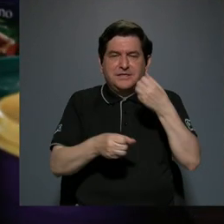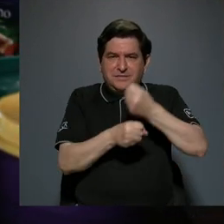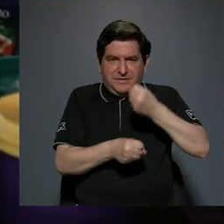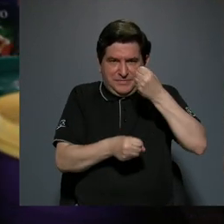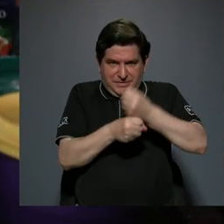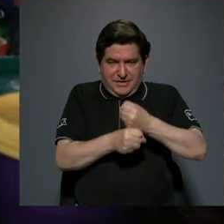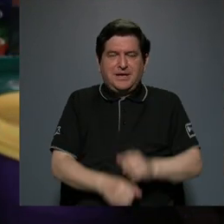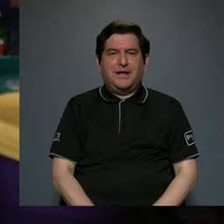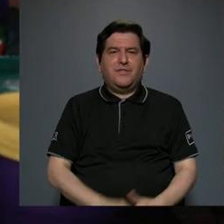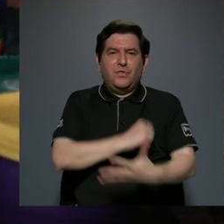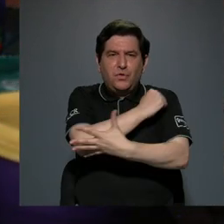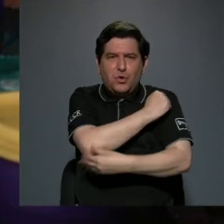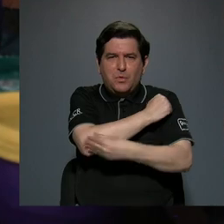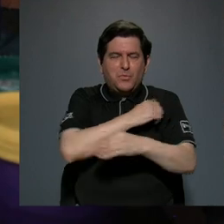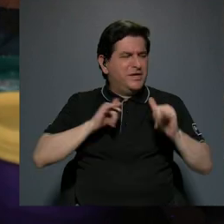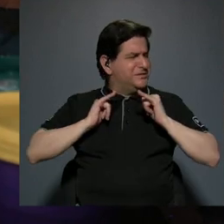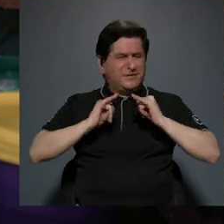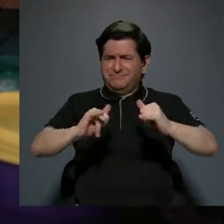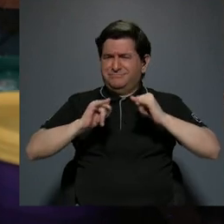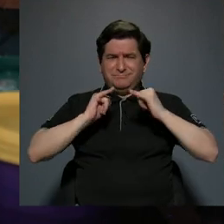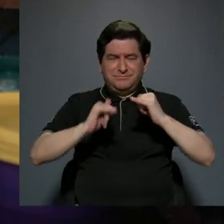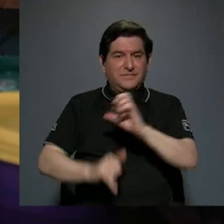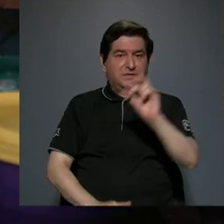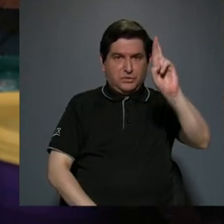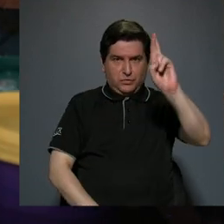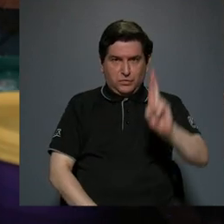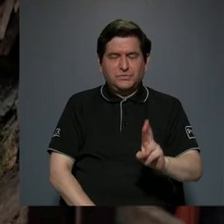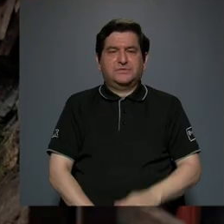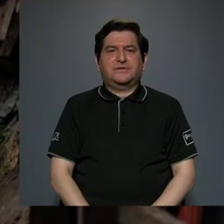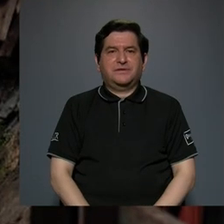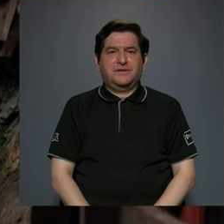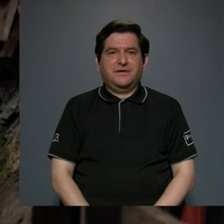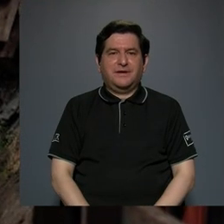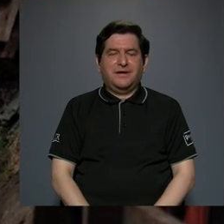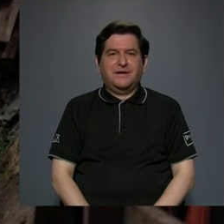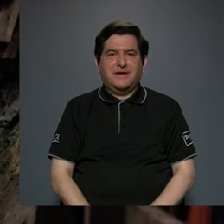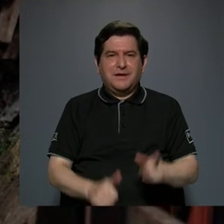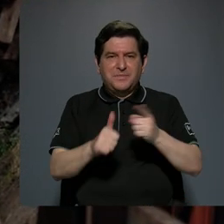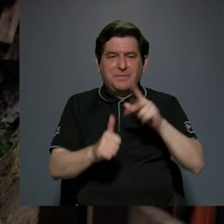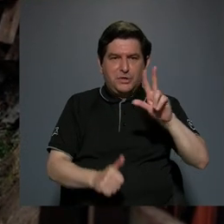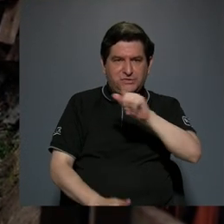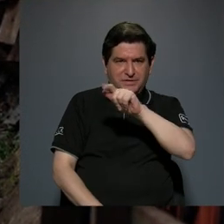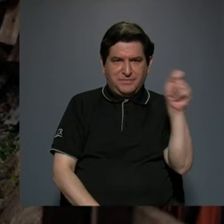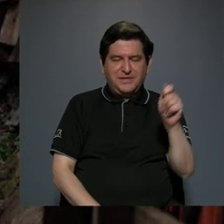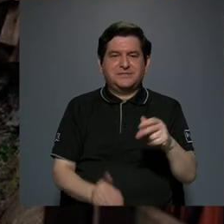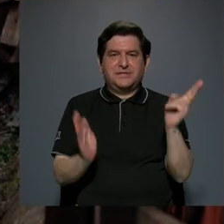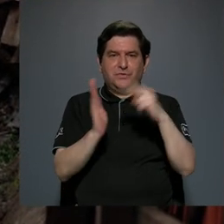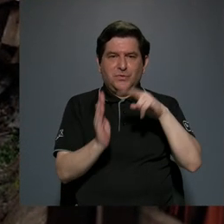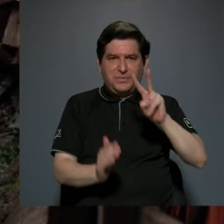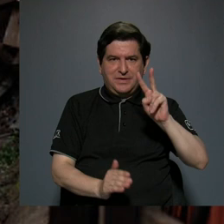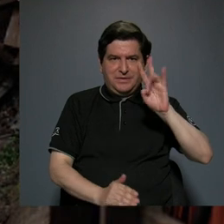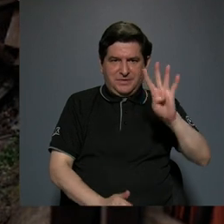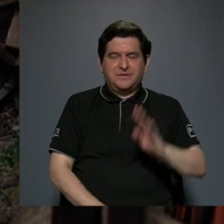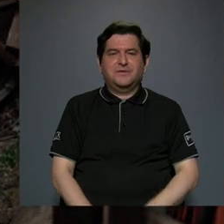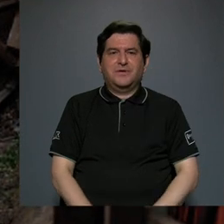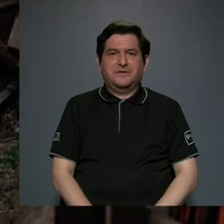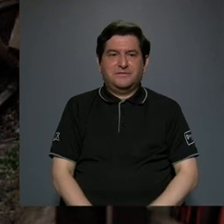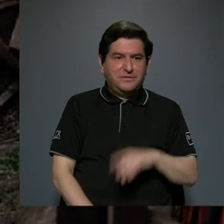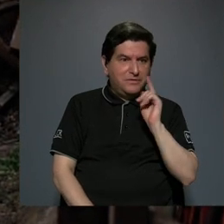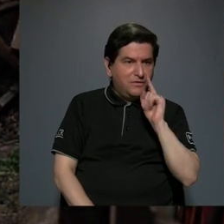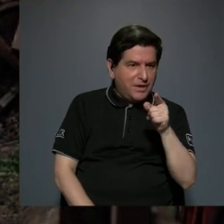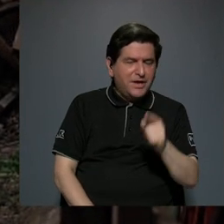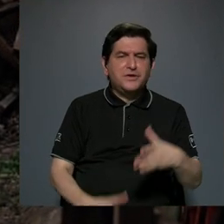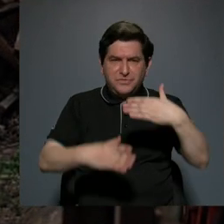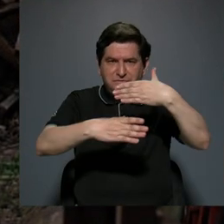laboral, pobreza y desigualdad en Costa Rica para el primer trimestre del 2024, el